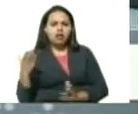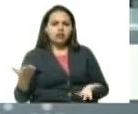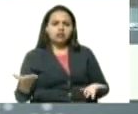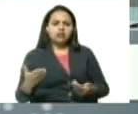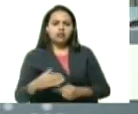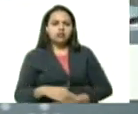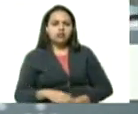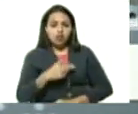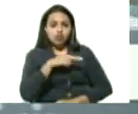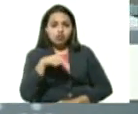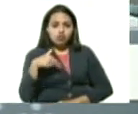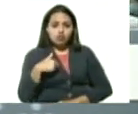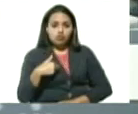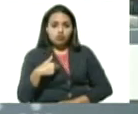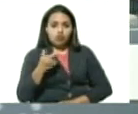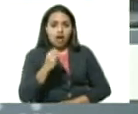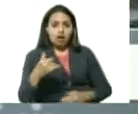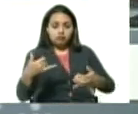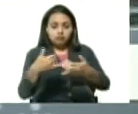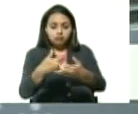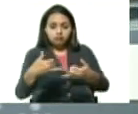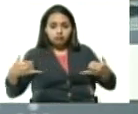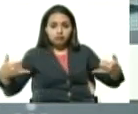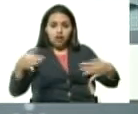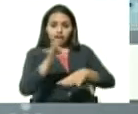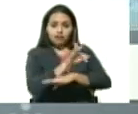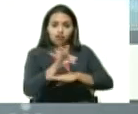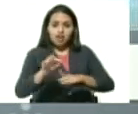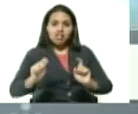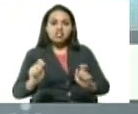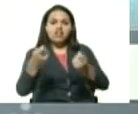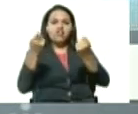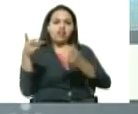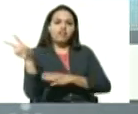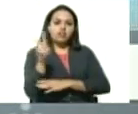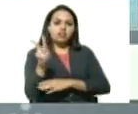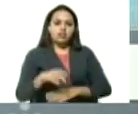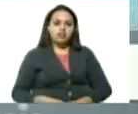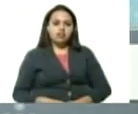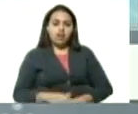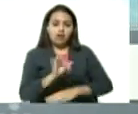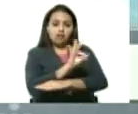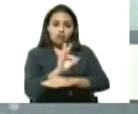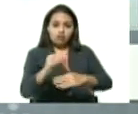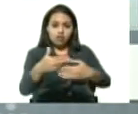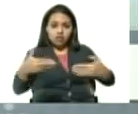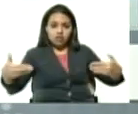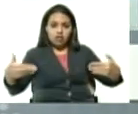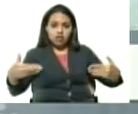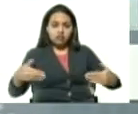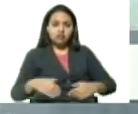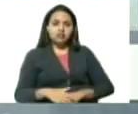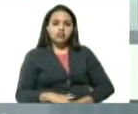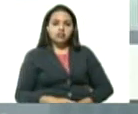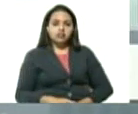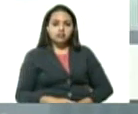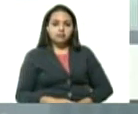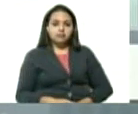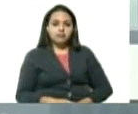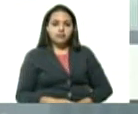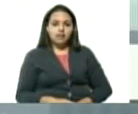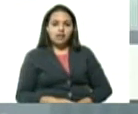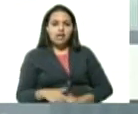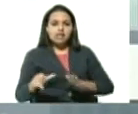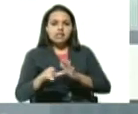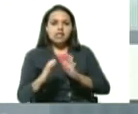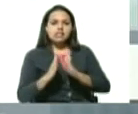nosotros pusimos el cordón sanitario y eso ha salvado a Venezuela el cordón sanitario en Paraguachón en San Antonio del